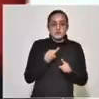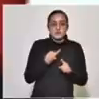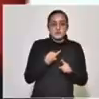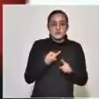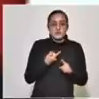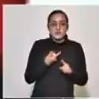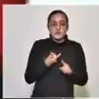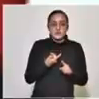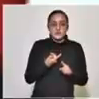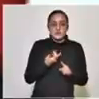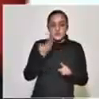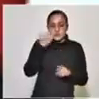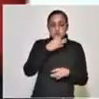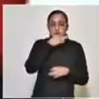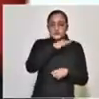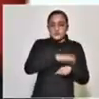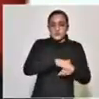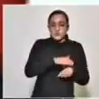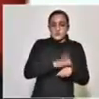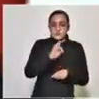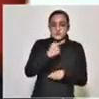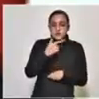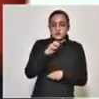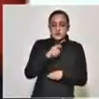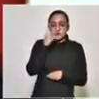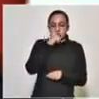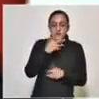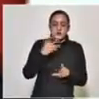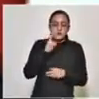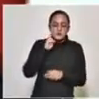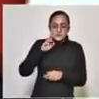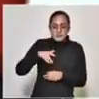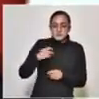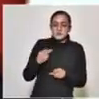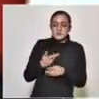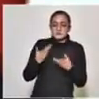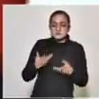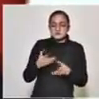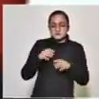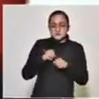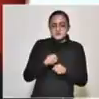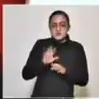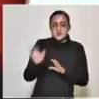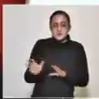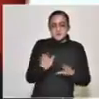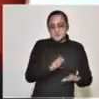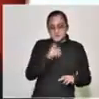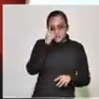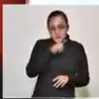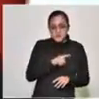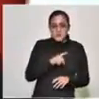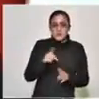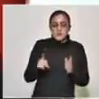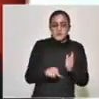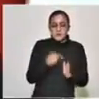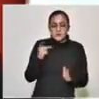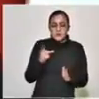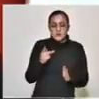conocimiento a Fiscalía para que llevara a cabo las diligencias de ley. Se encuentra en el sitio todavía